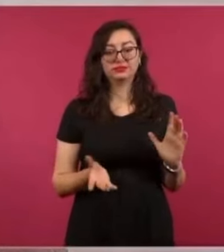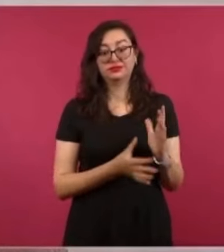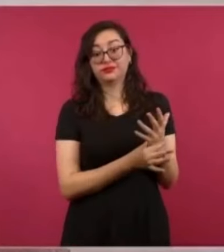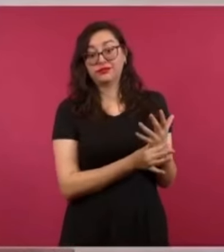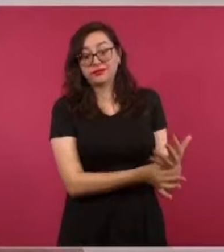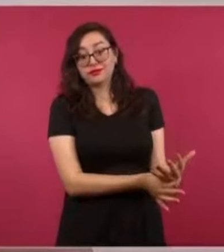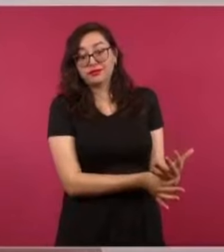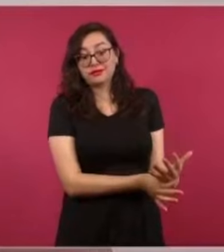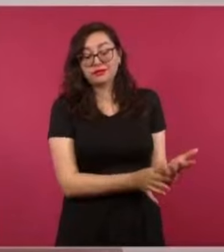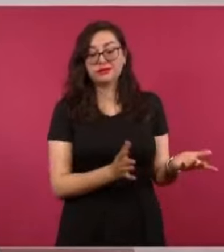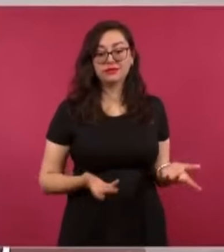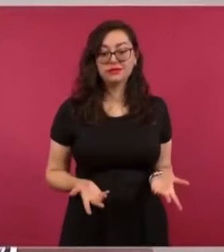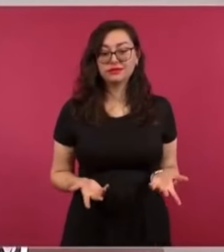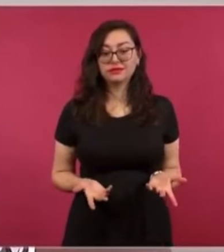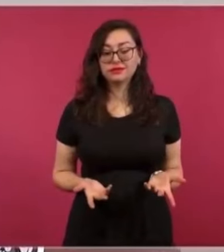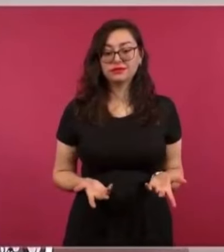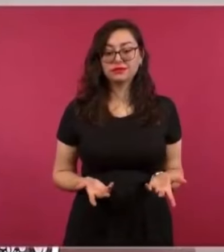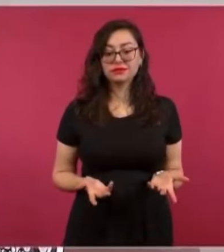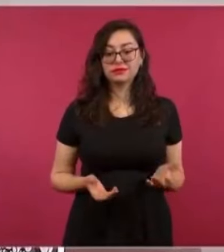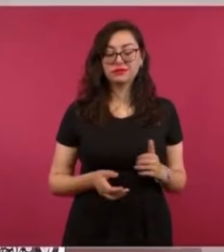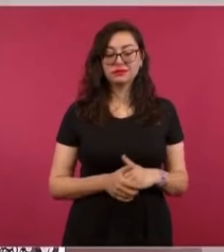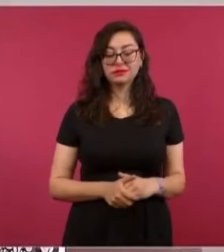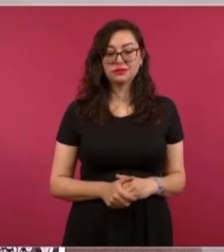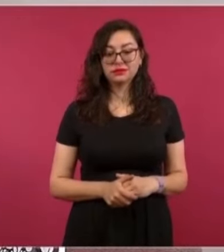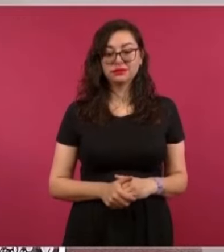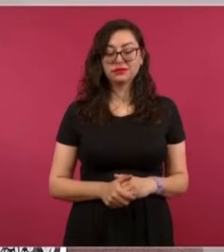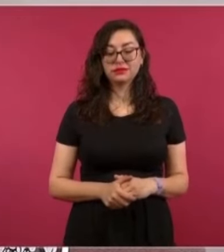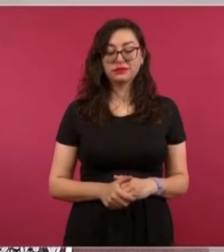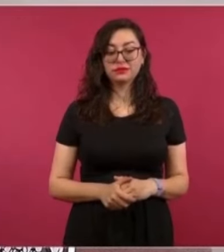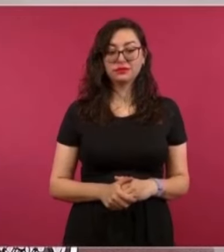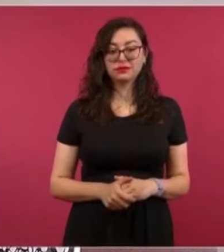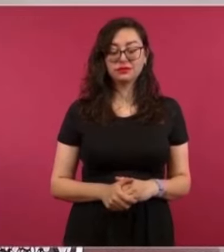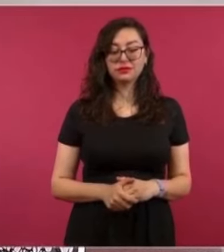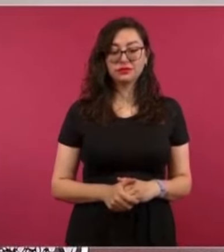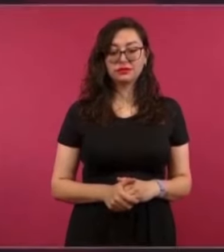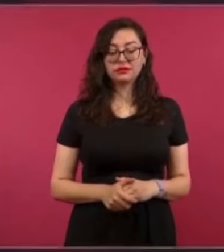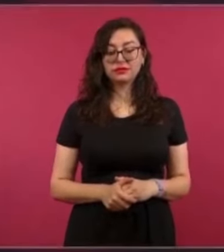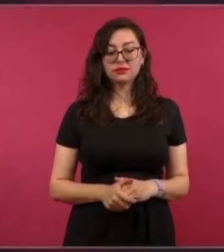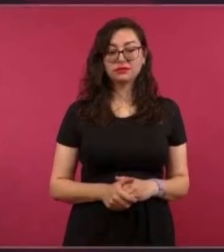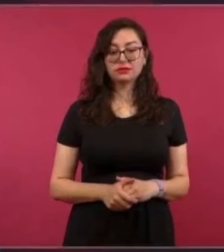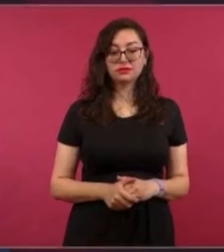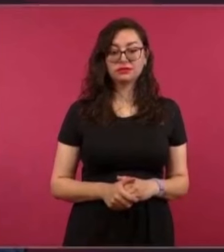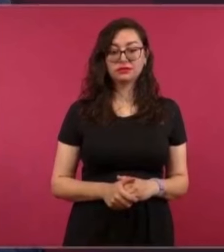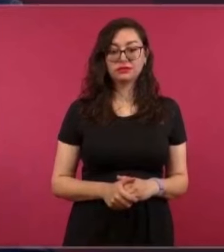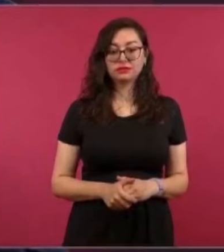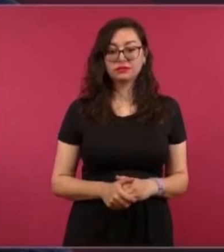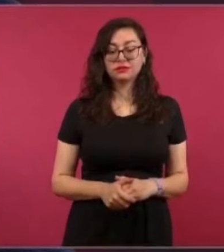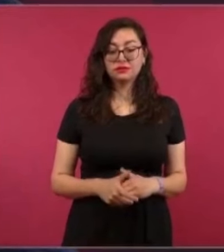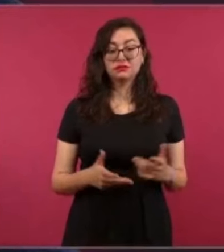y que vamos a